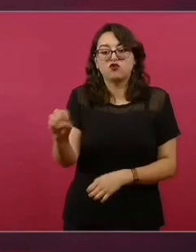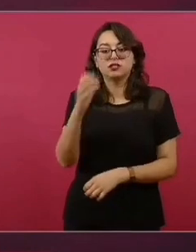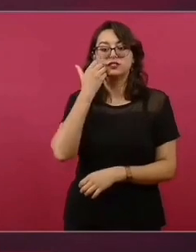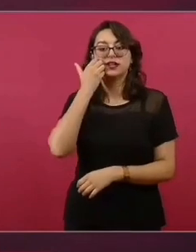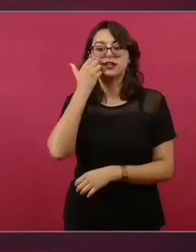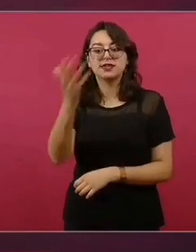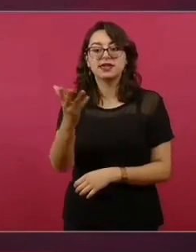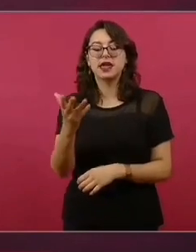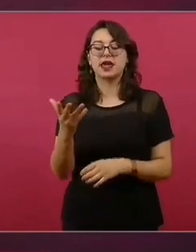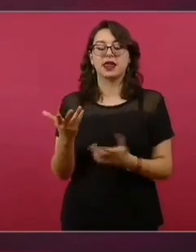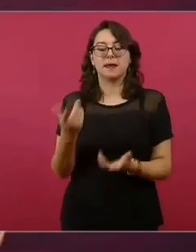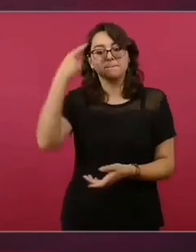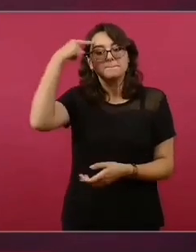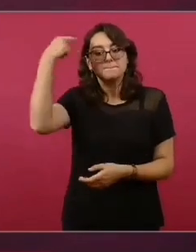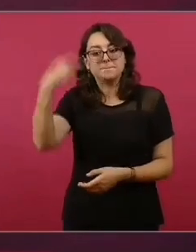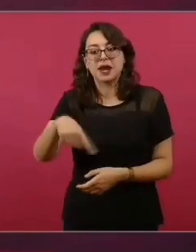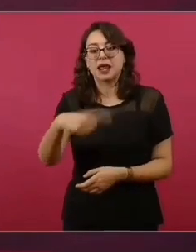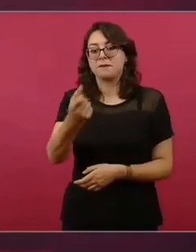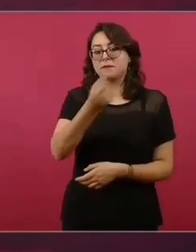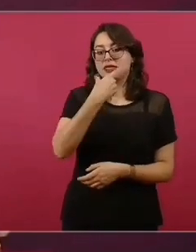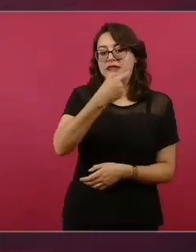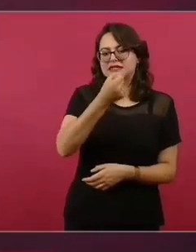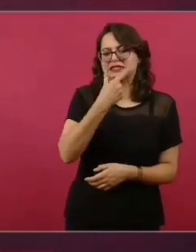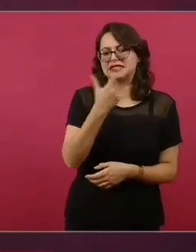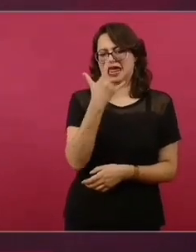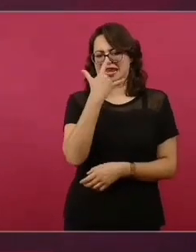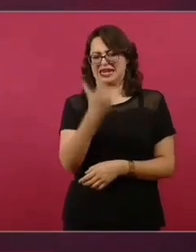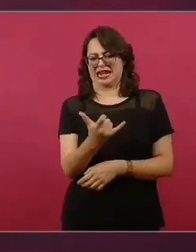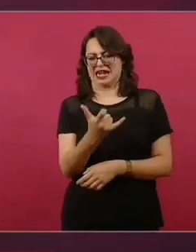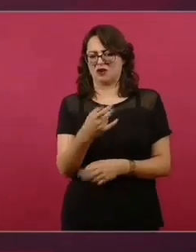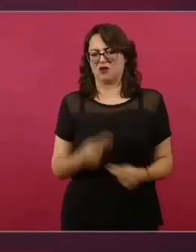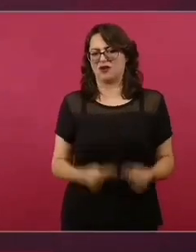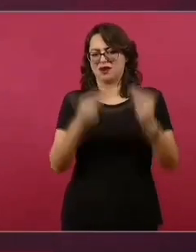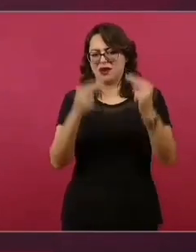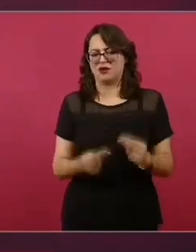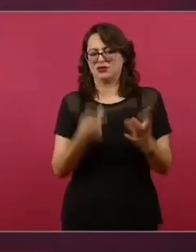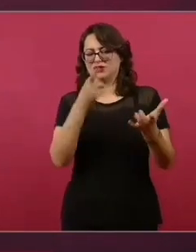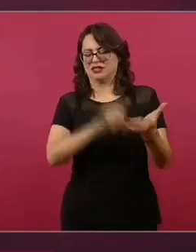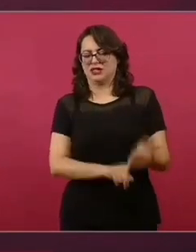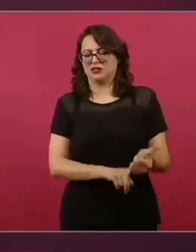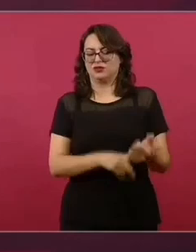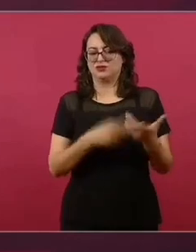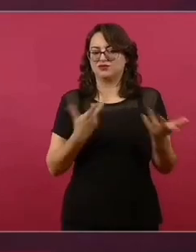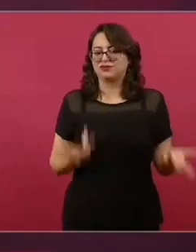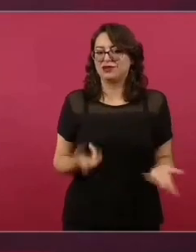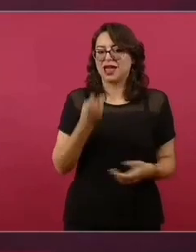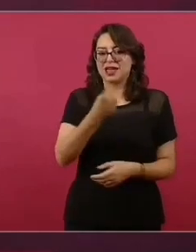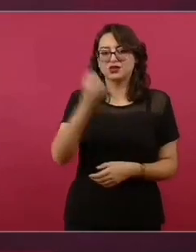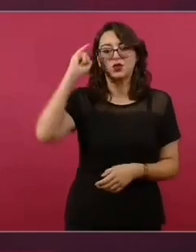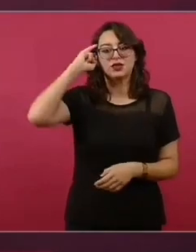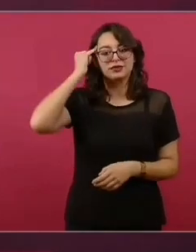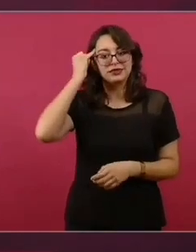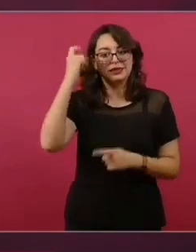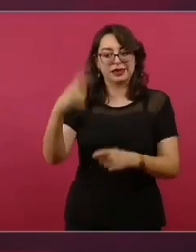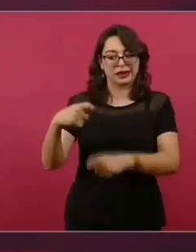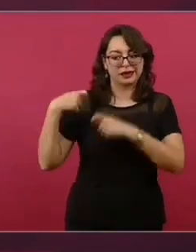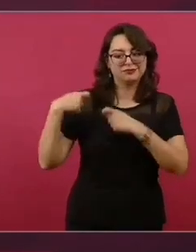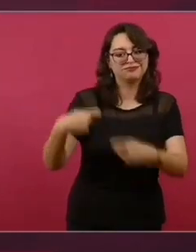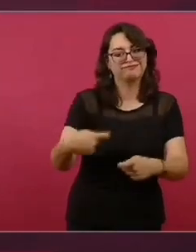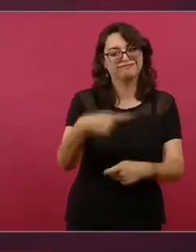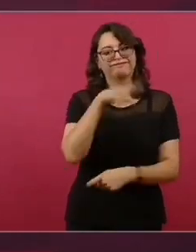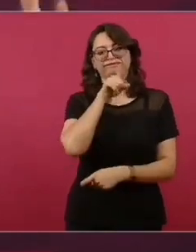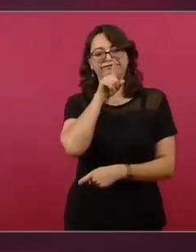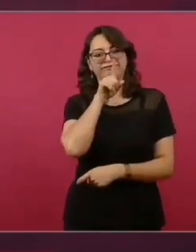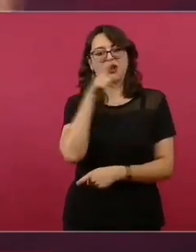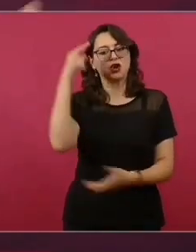productos potencialmente medicinales. Nada tiene que ver o poco tiene que ver con la medicina tradicional indígena, pero dado el interés que